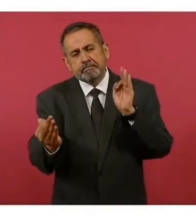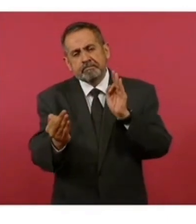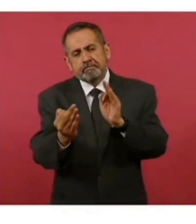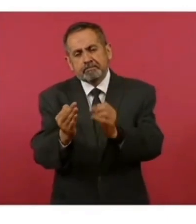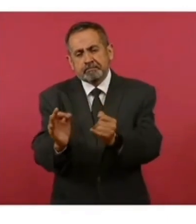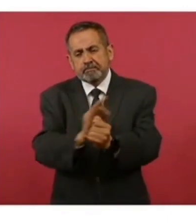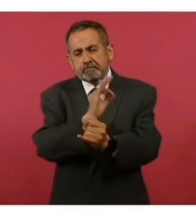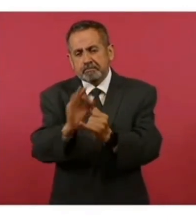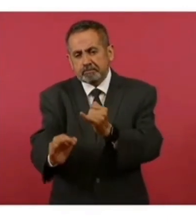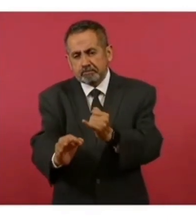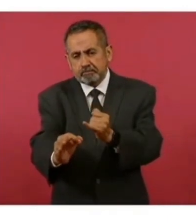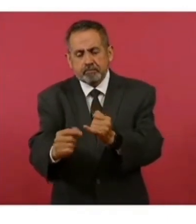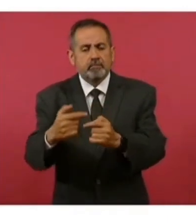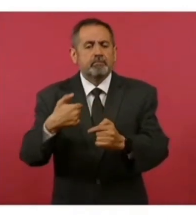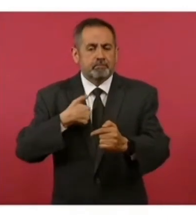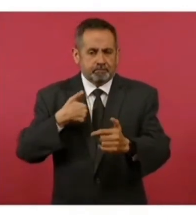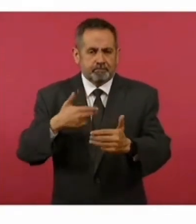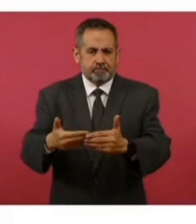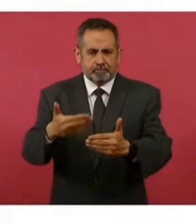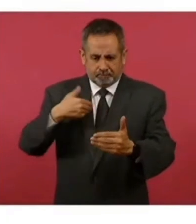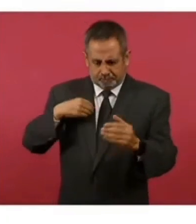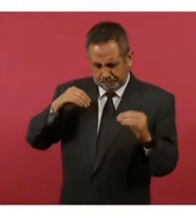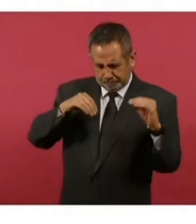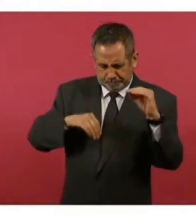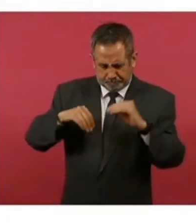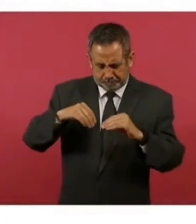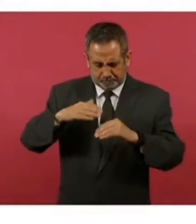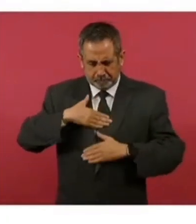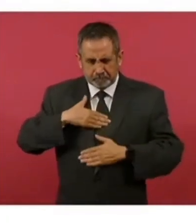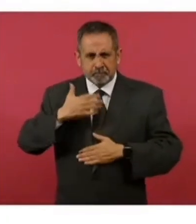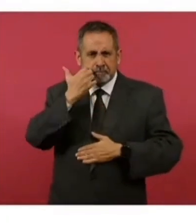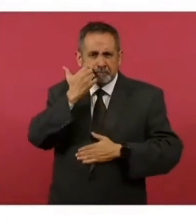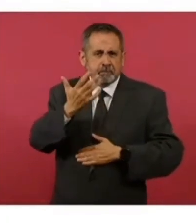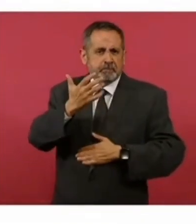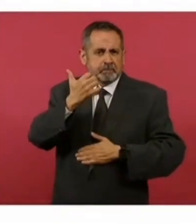yo fui el arquitecto de mi propio destino.